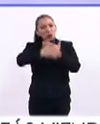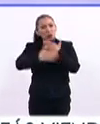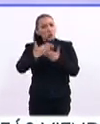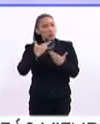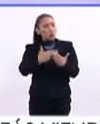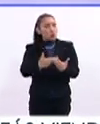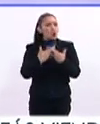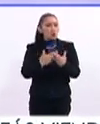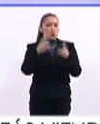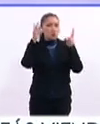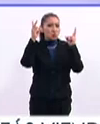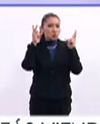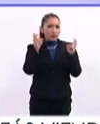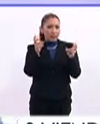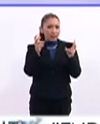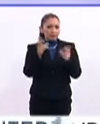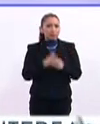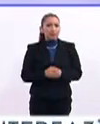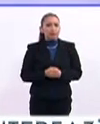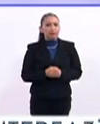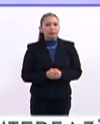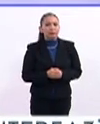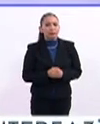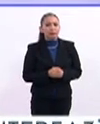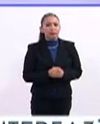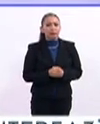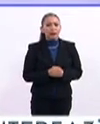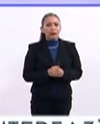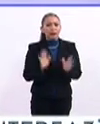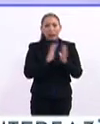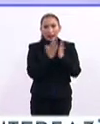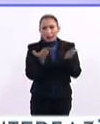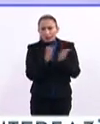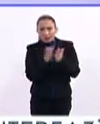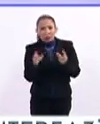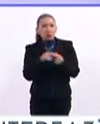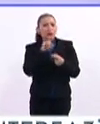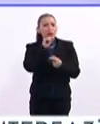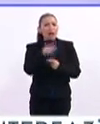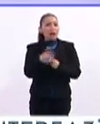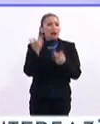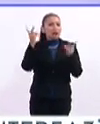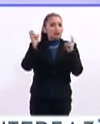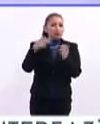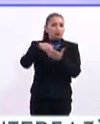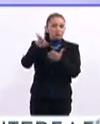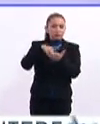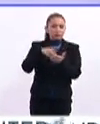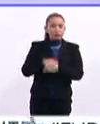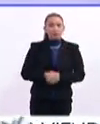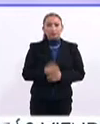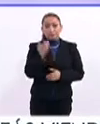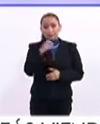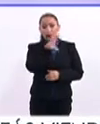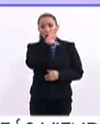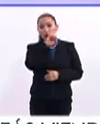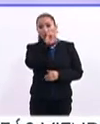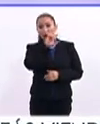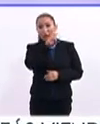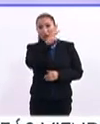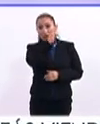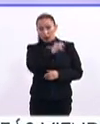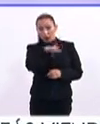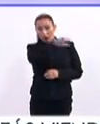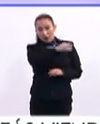riquísimos en materia de contenidos literarios y también contenidos pictóricos. Es un colegio que